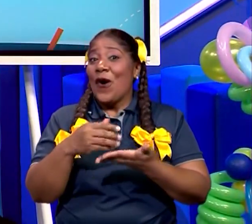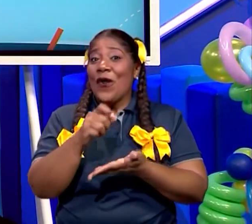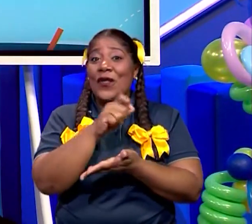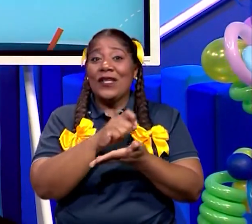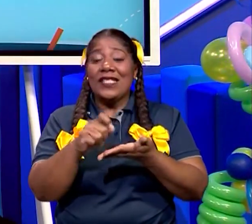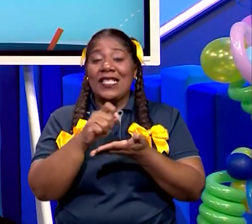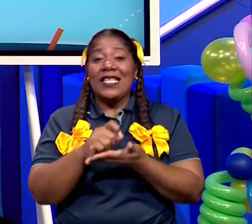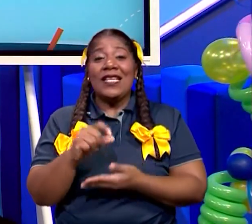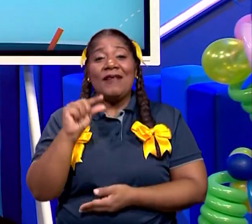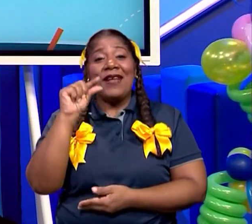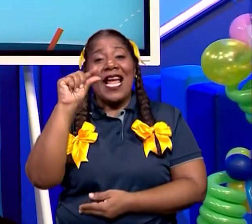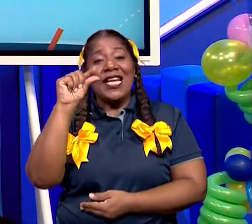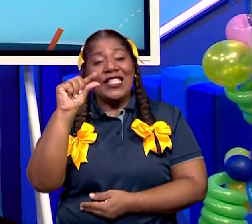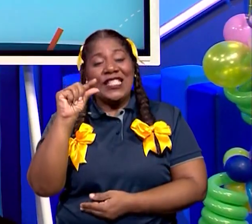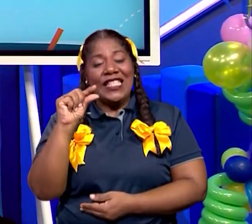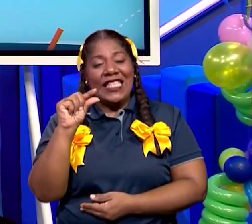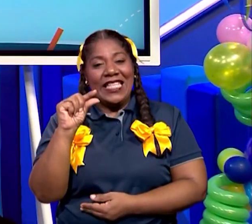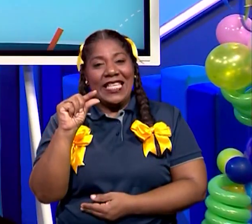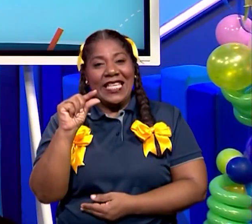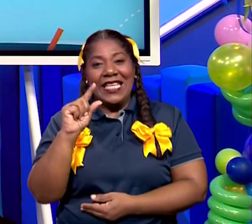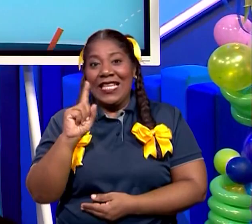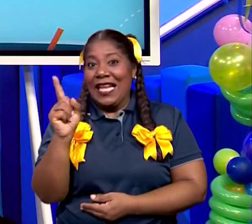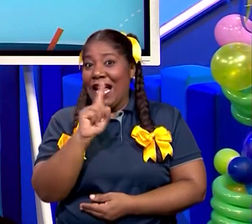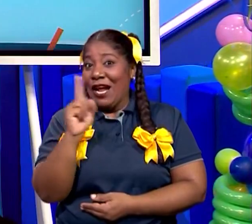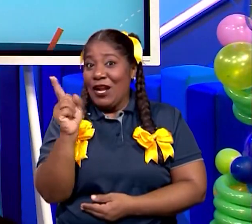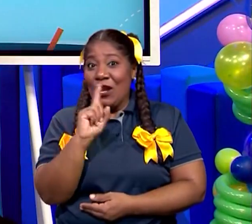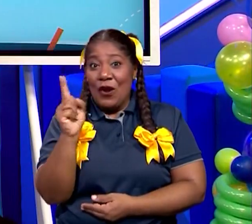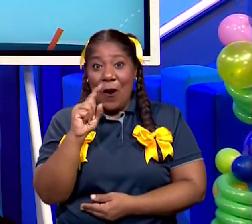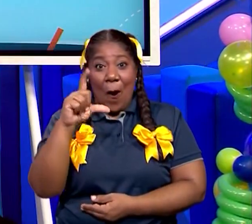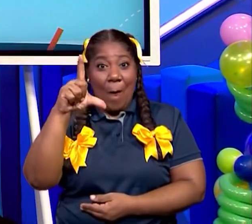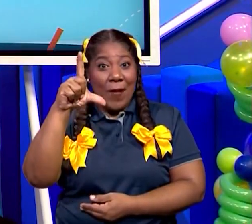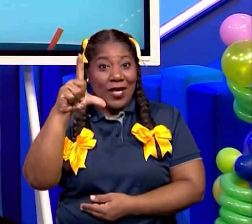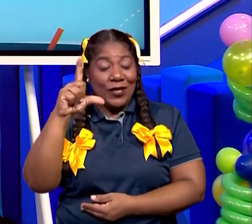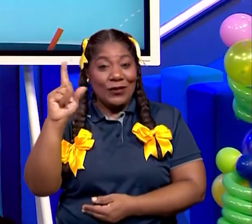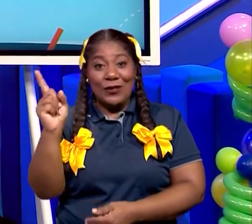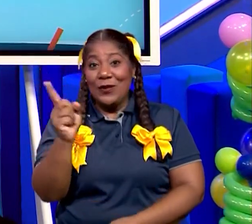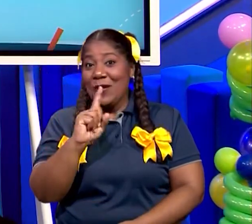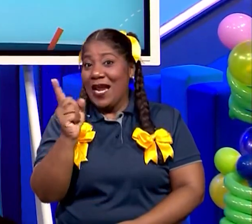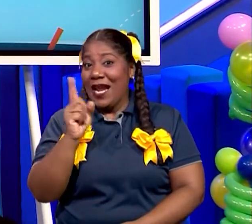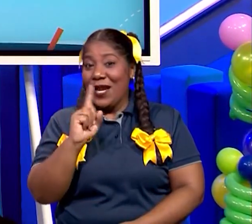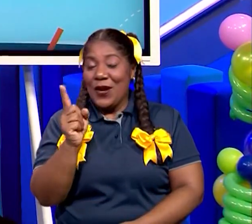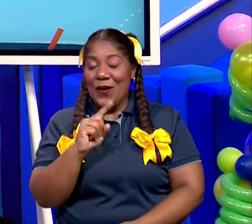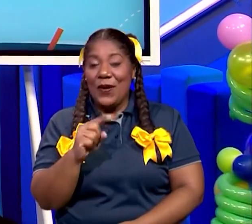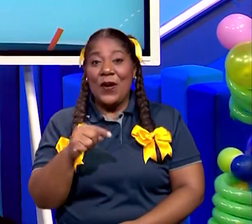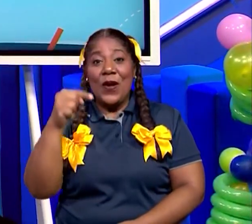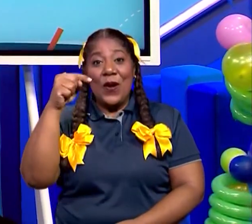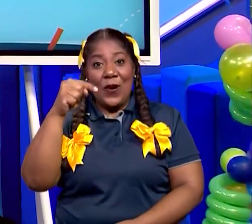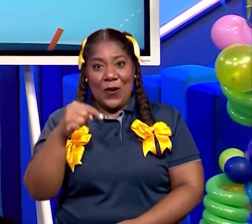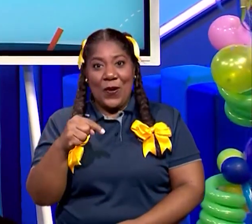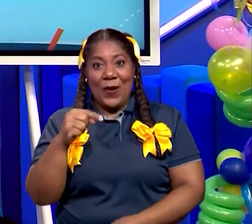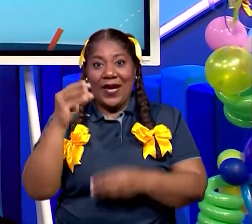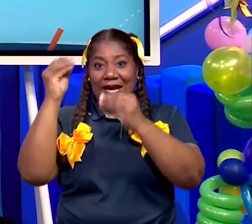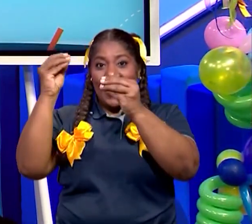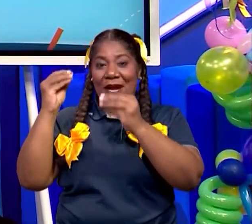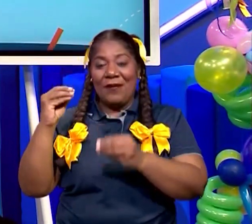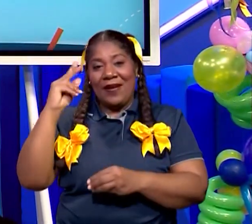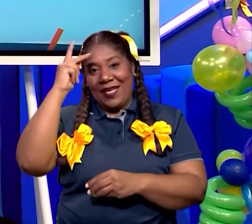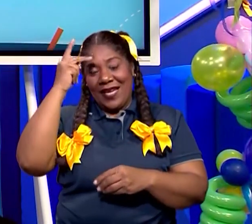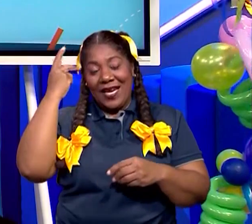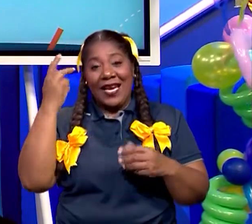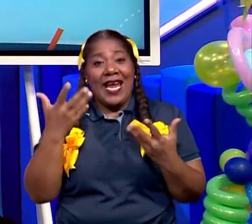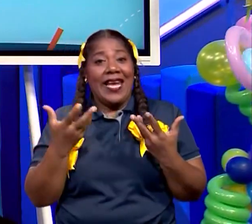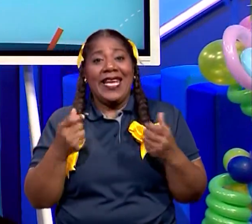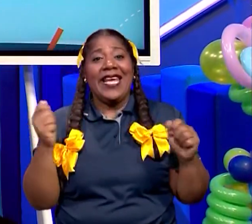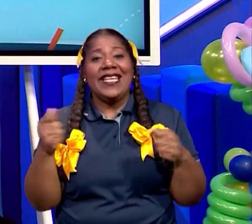Con minúscula, perfecto, muy bien. Bueno, hoy, como yo quiero conmemorar y quiero celebrar con